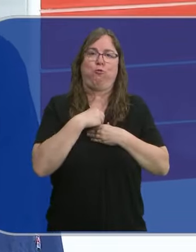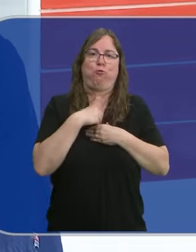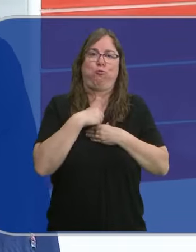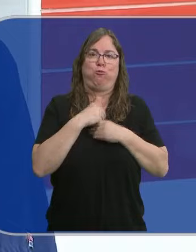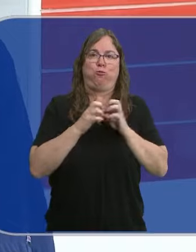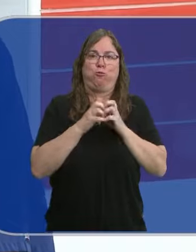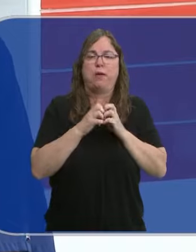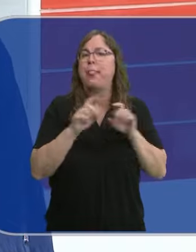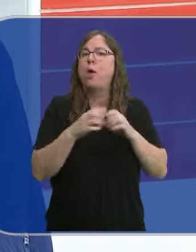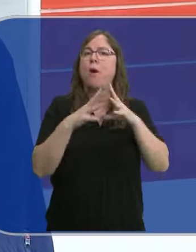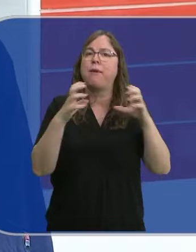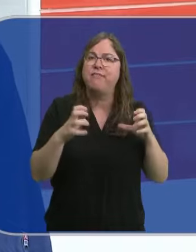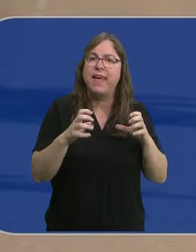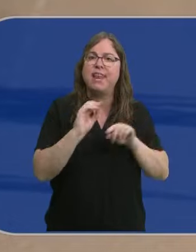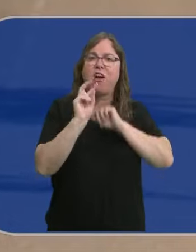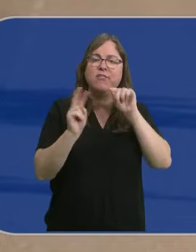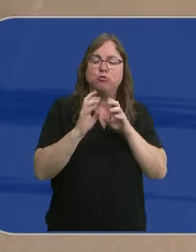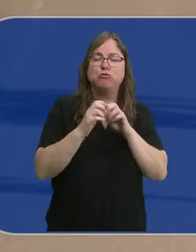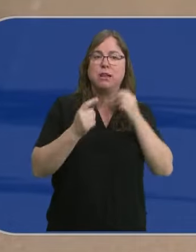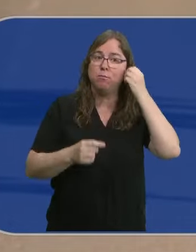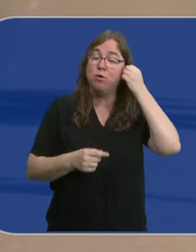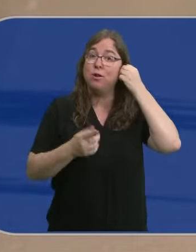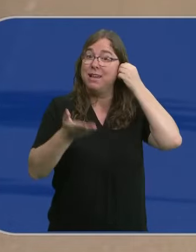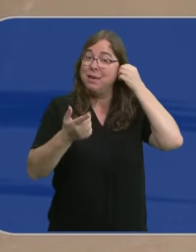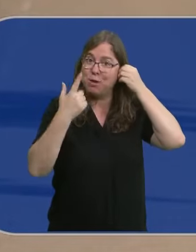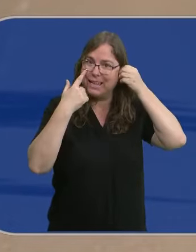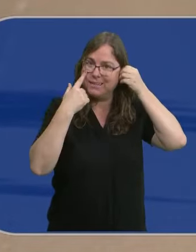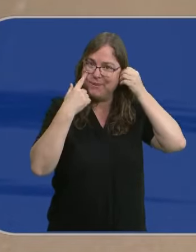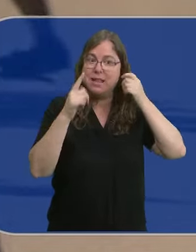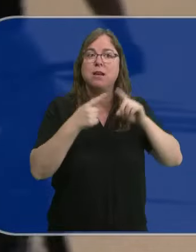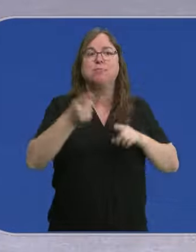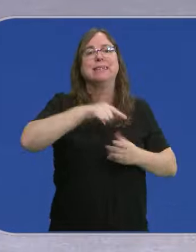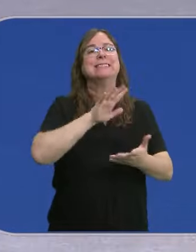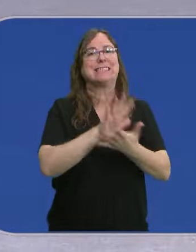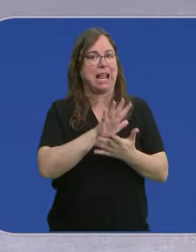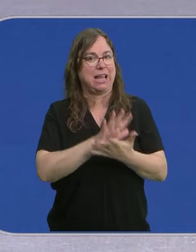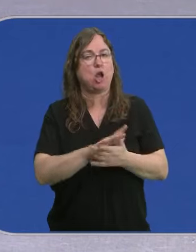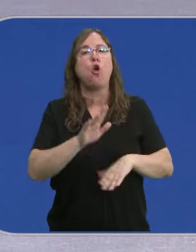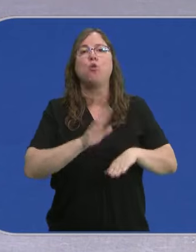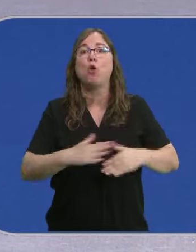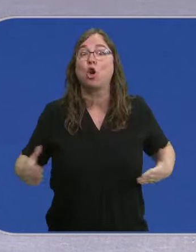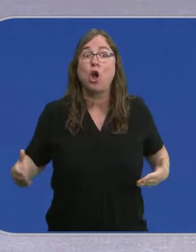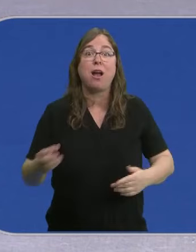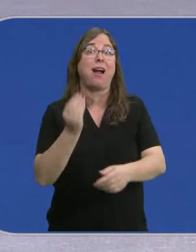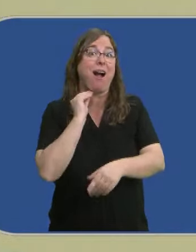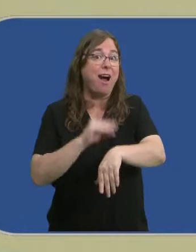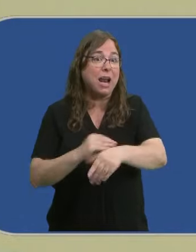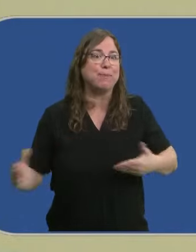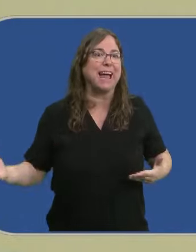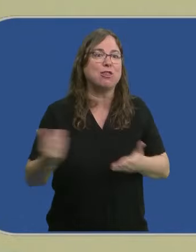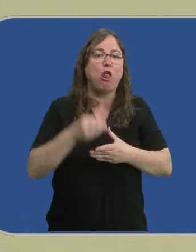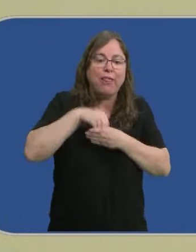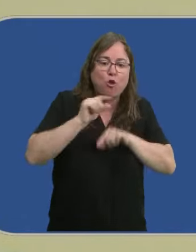una bacteria, un parásito, un virus. Lo importante es no bajar la guardia pero mantener la calma porque no todas las garrapatas